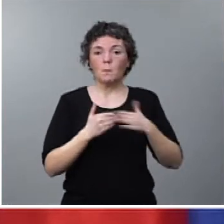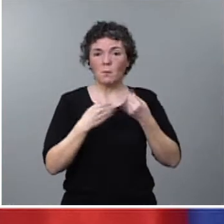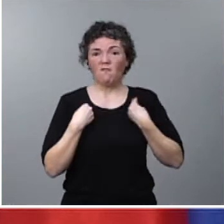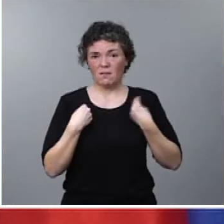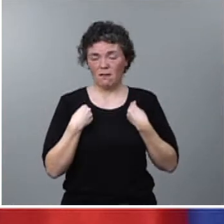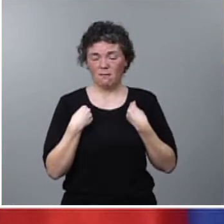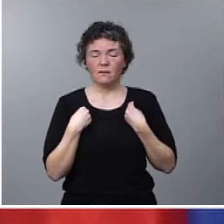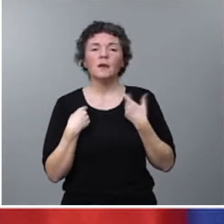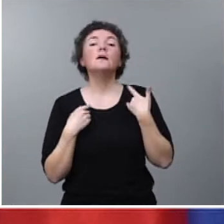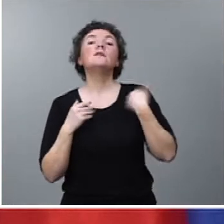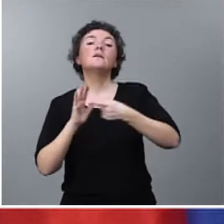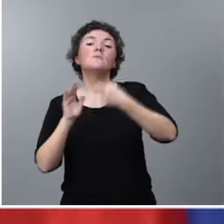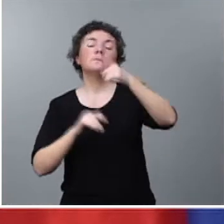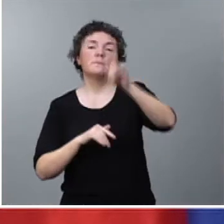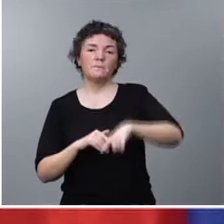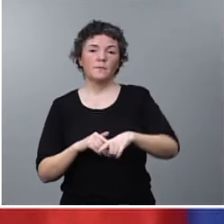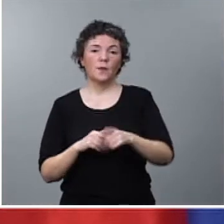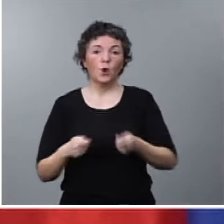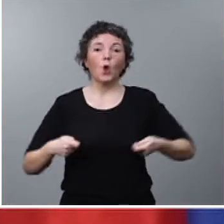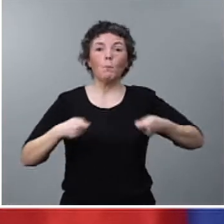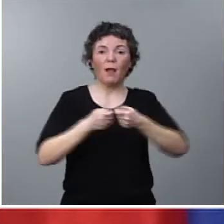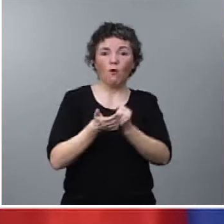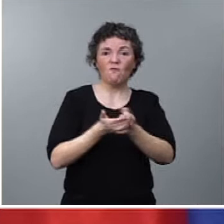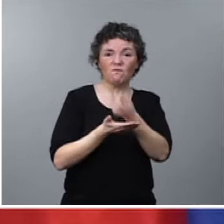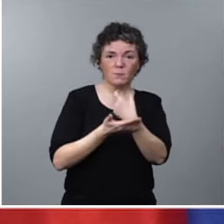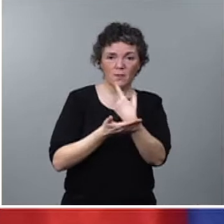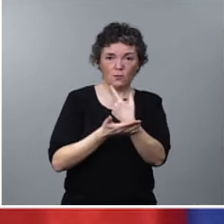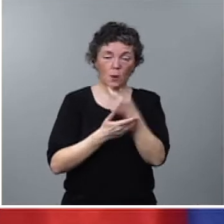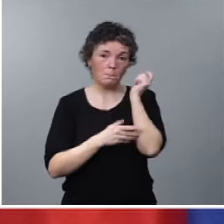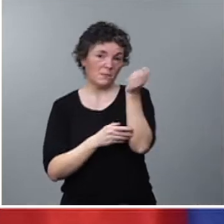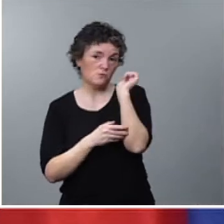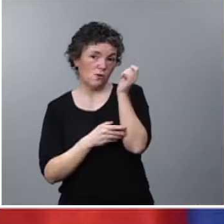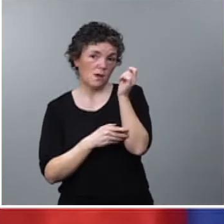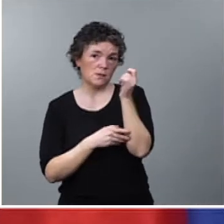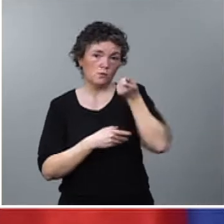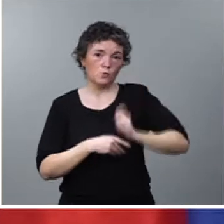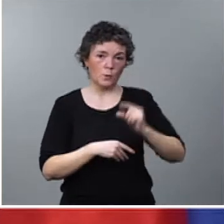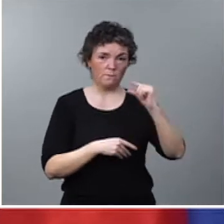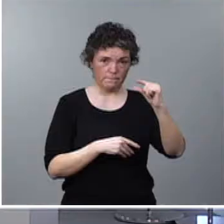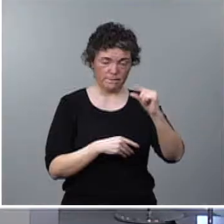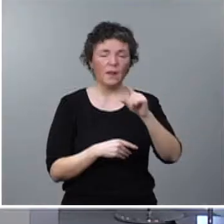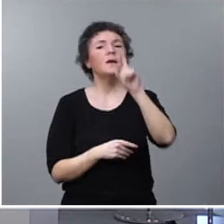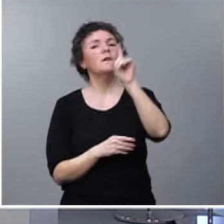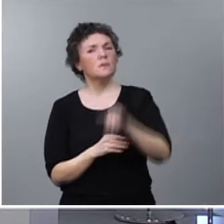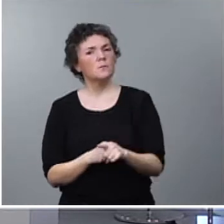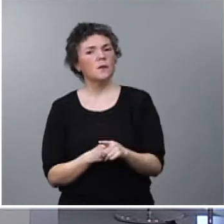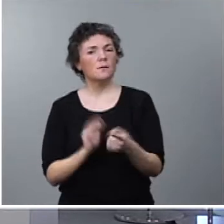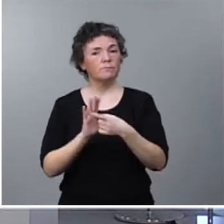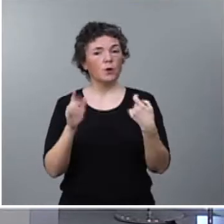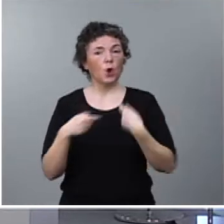Ya hemos eliminado también el copago farmacéutico en los pensionistas con renta baja. También hemos eliminado el copago